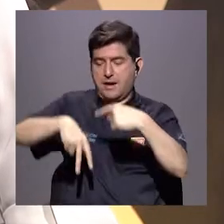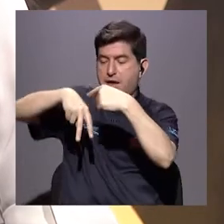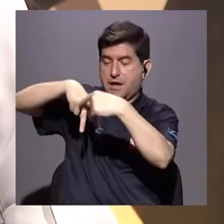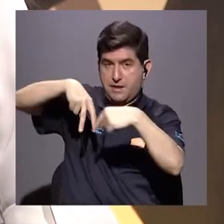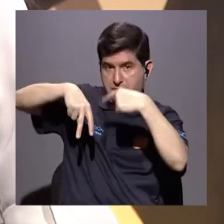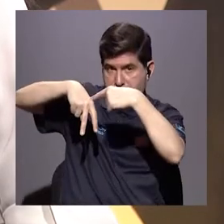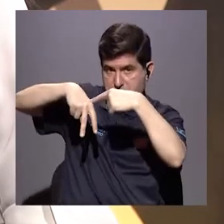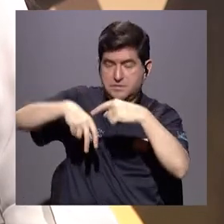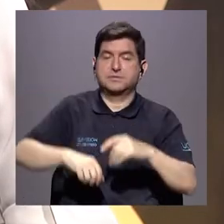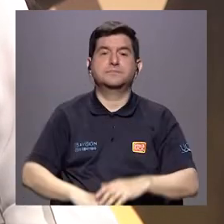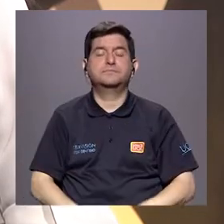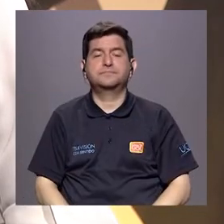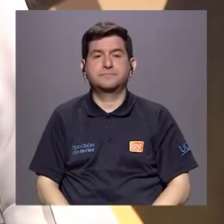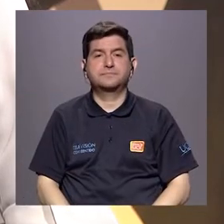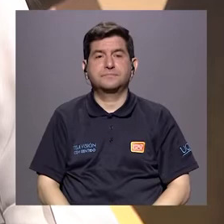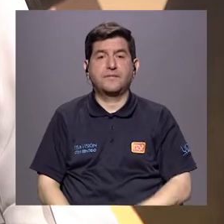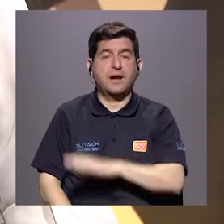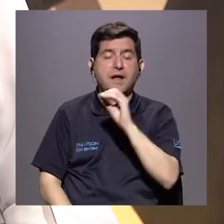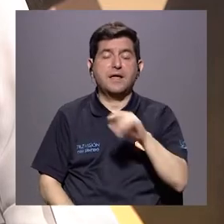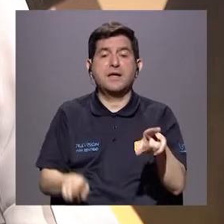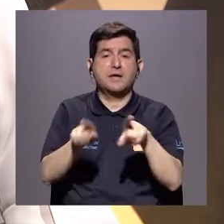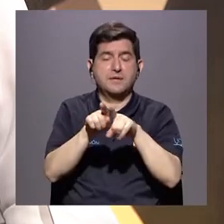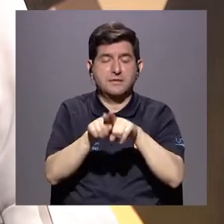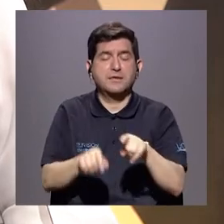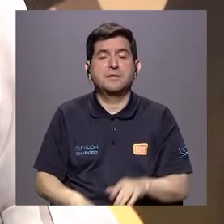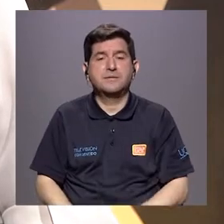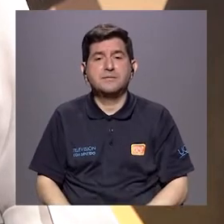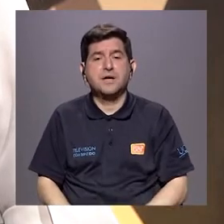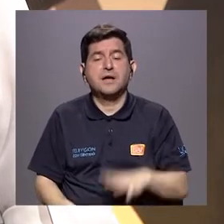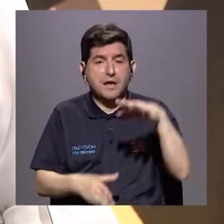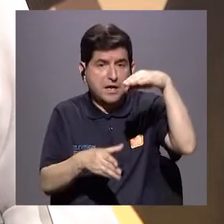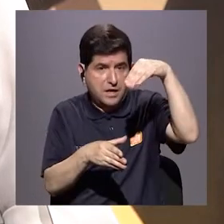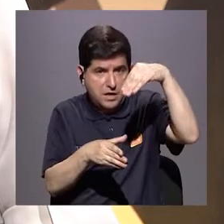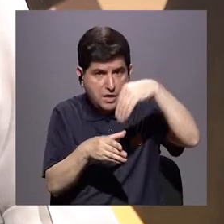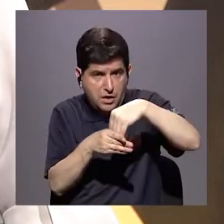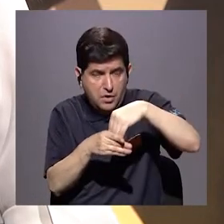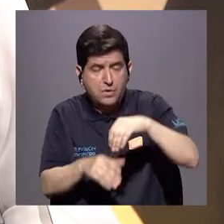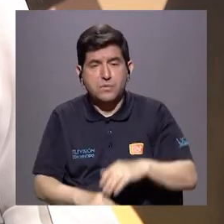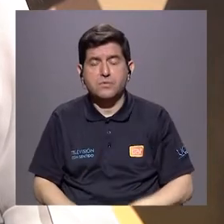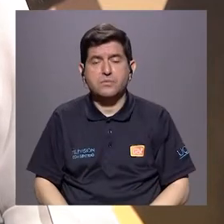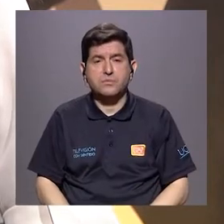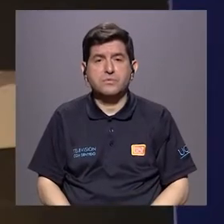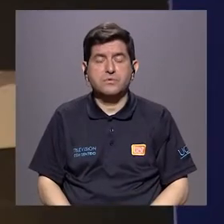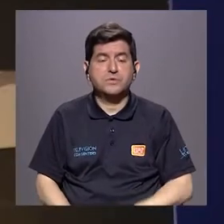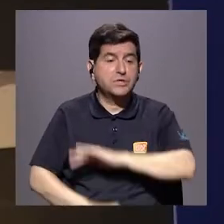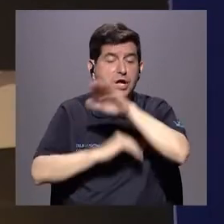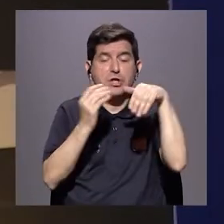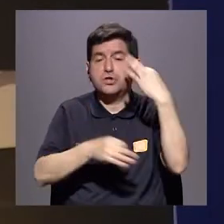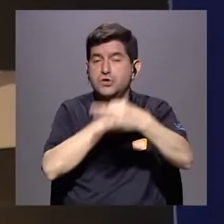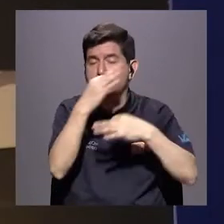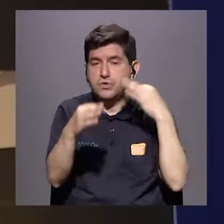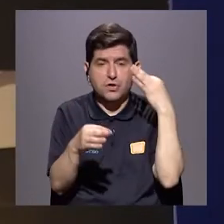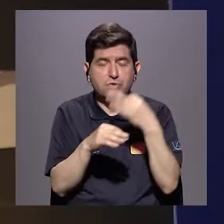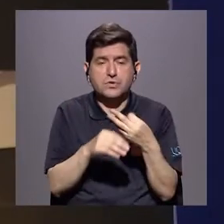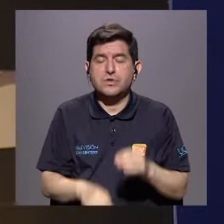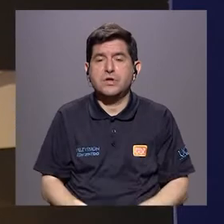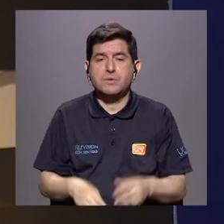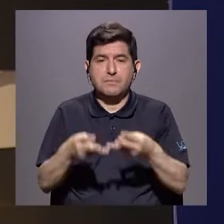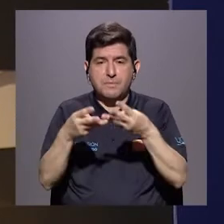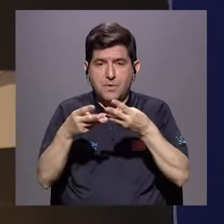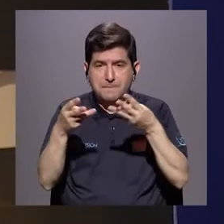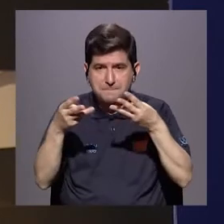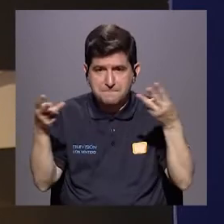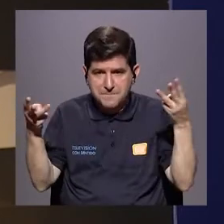y exposición a todo tipo de material